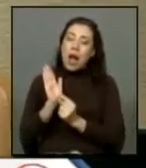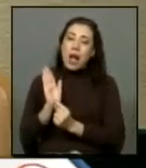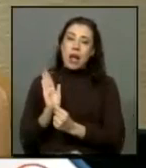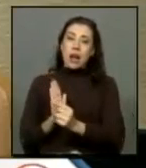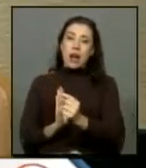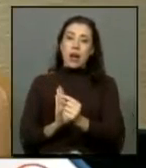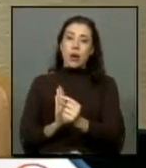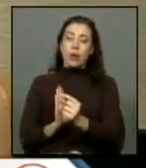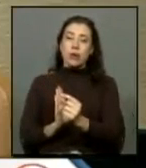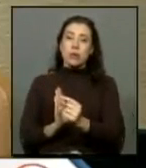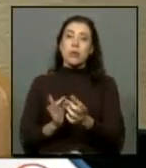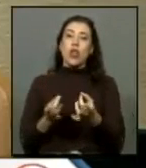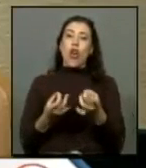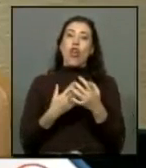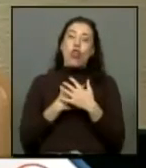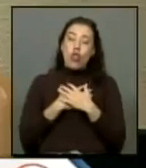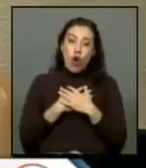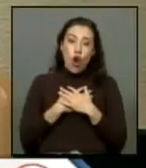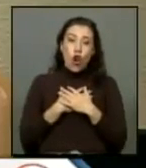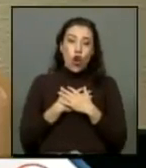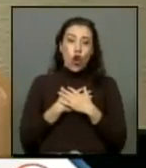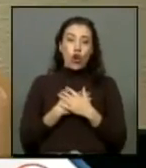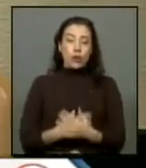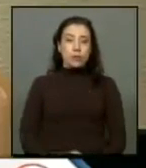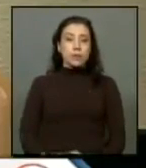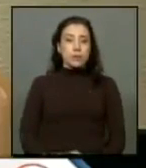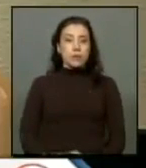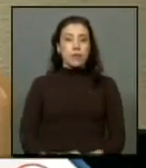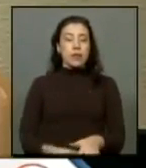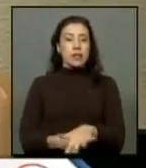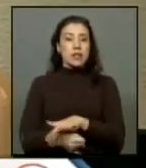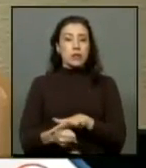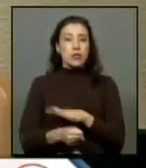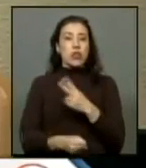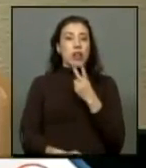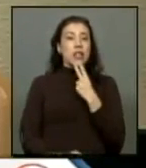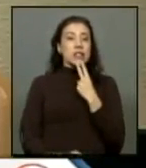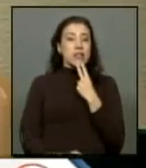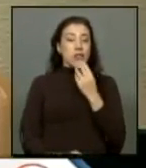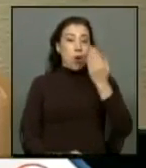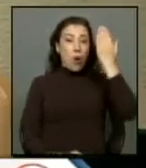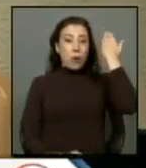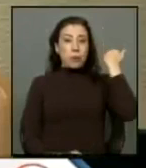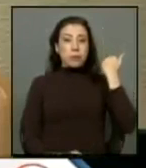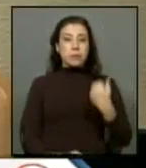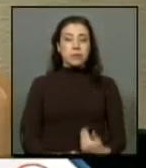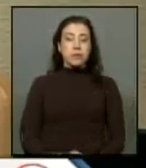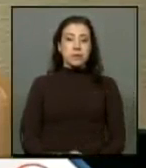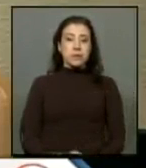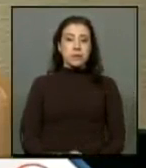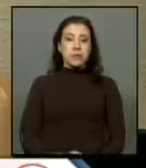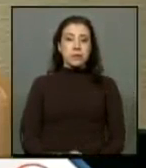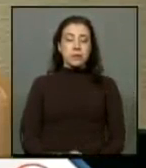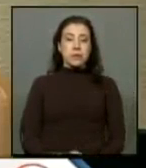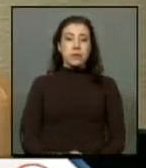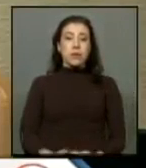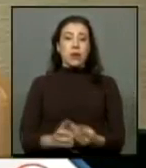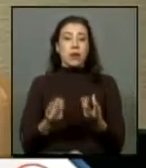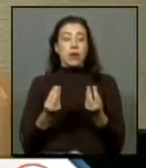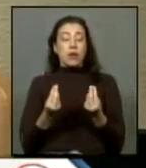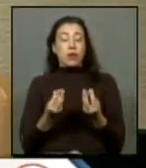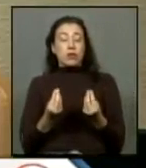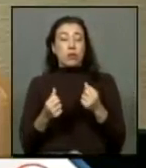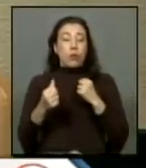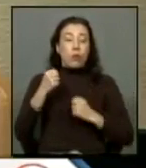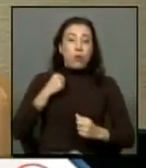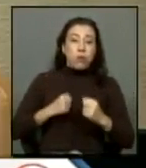al dolor a la situación vivida tan apremiante a la tribulación a que fueron